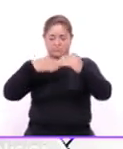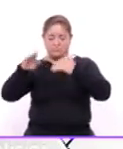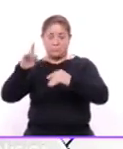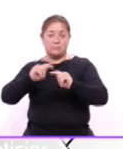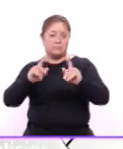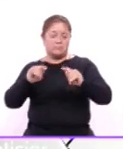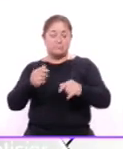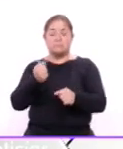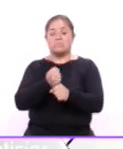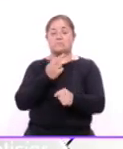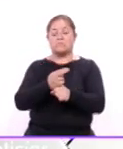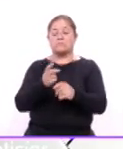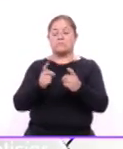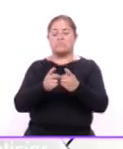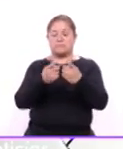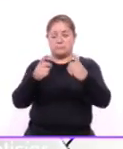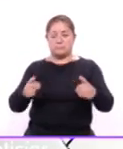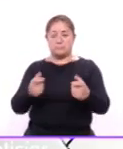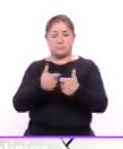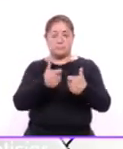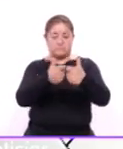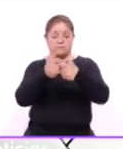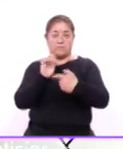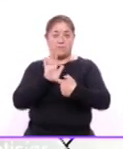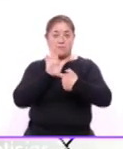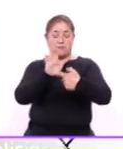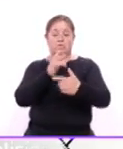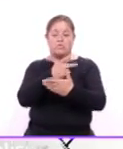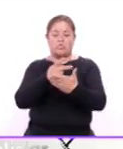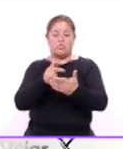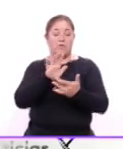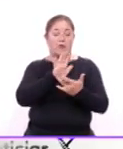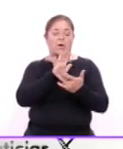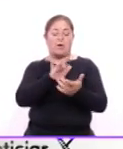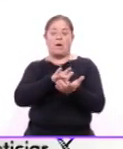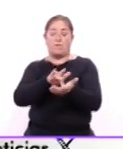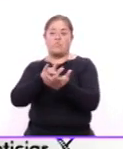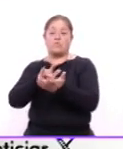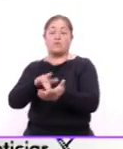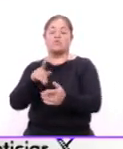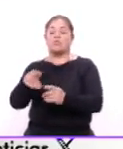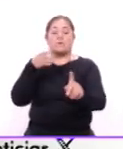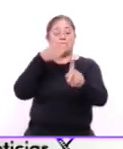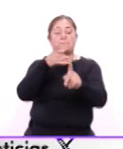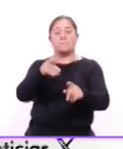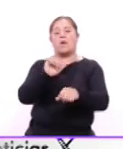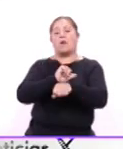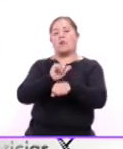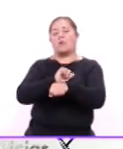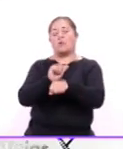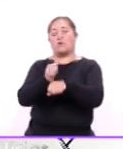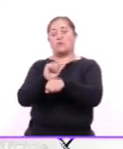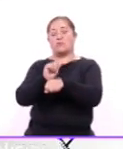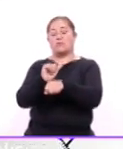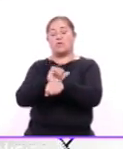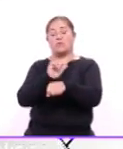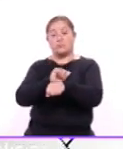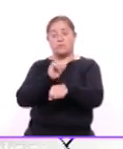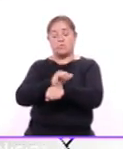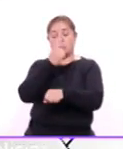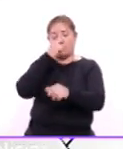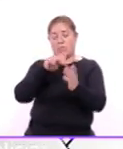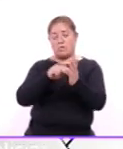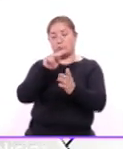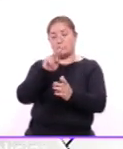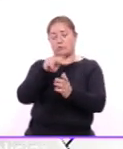la Secretaría de Desarrollo Económico presentó el Programa de Apoyo al Desarrollo del Sector Automotriz para el ejercicio 2024.